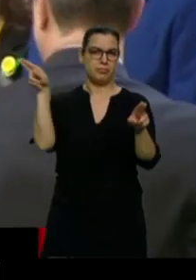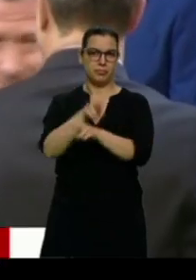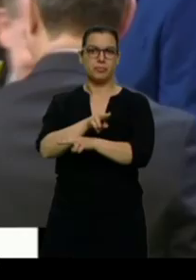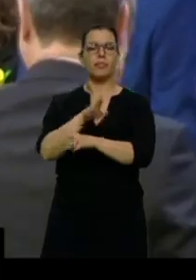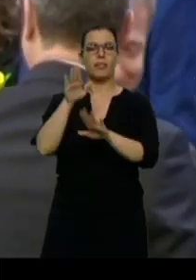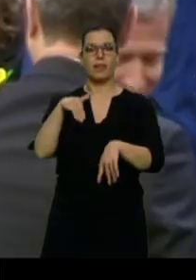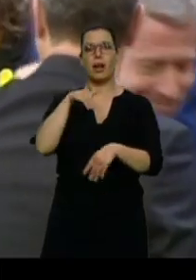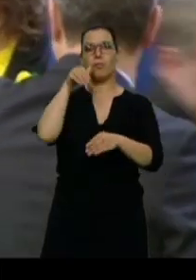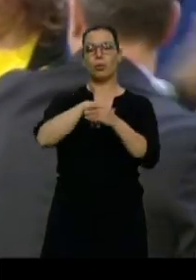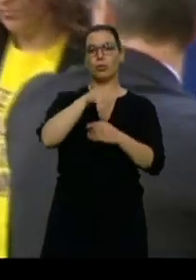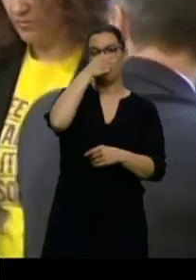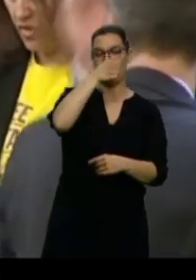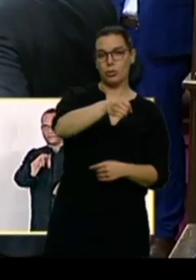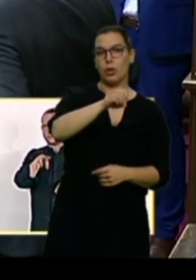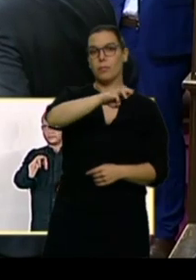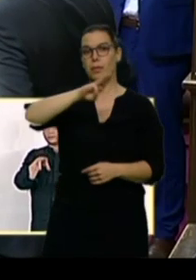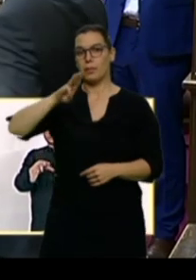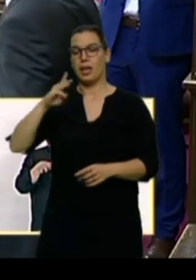y con la oposición del PNV.